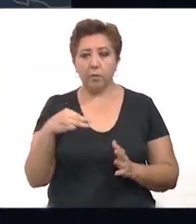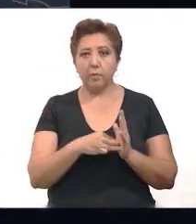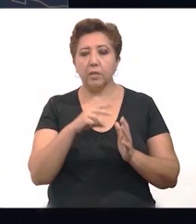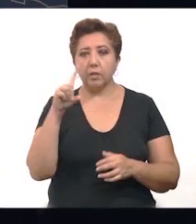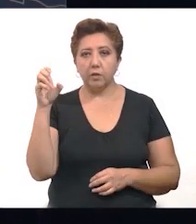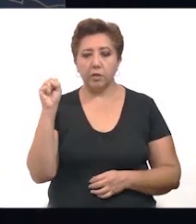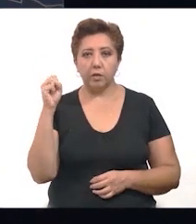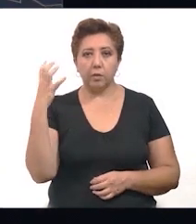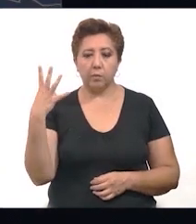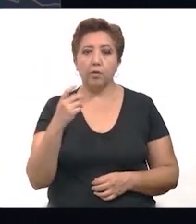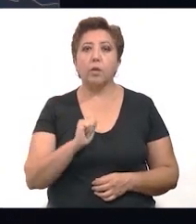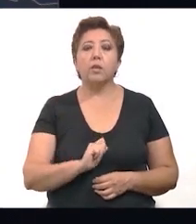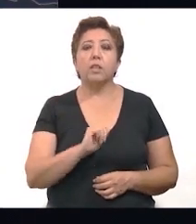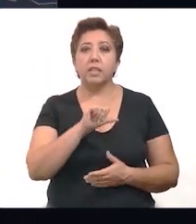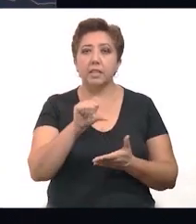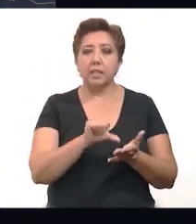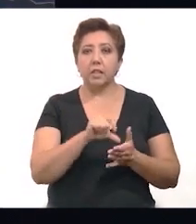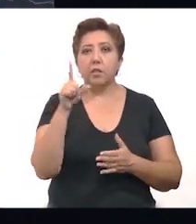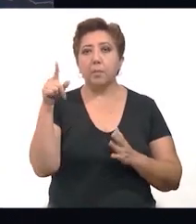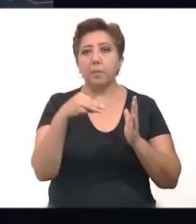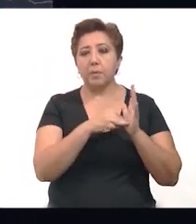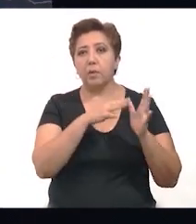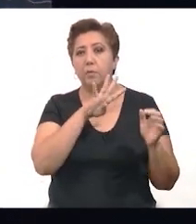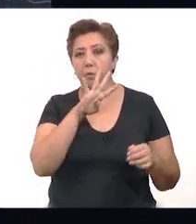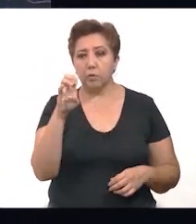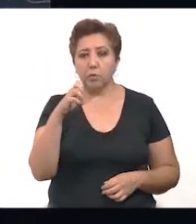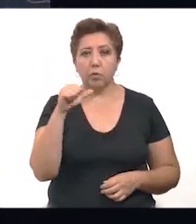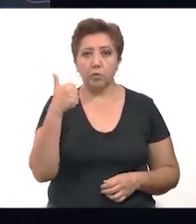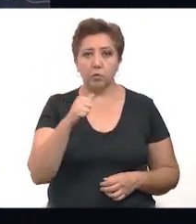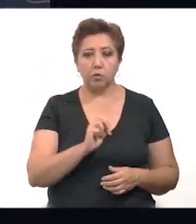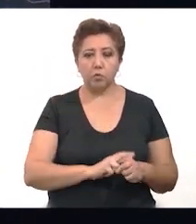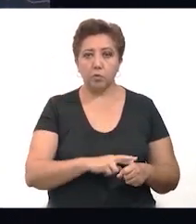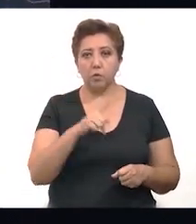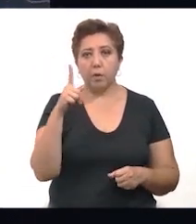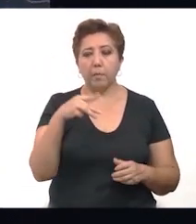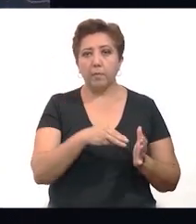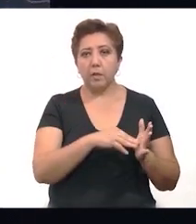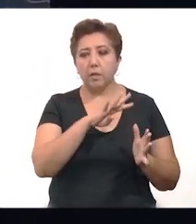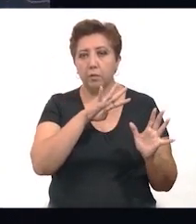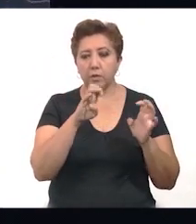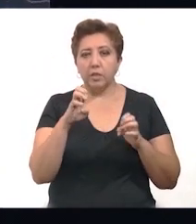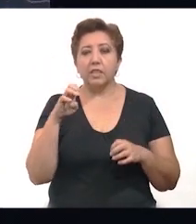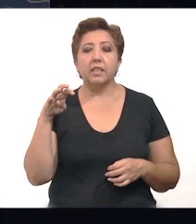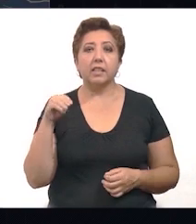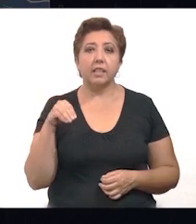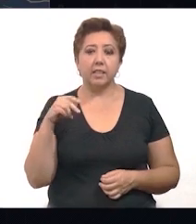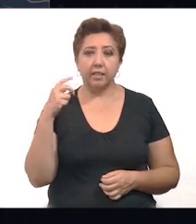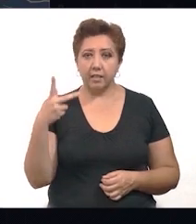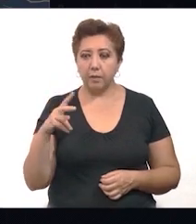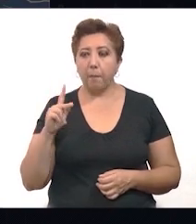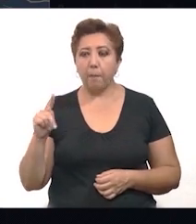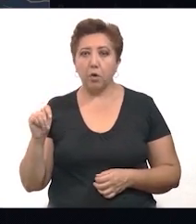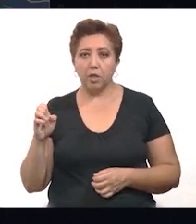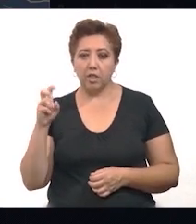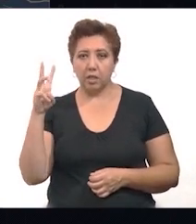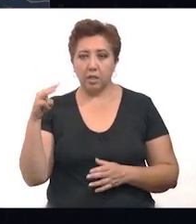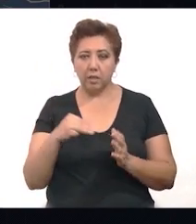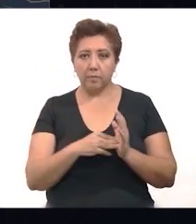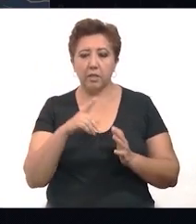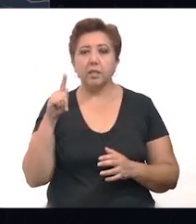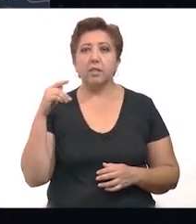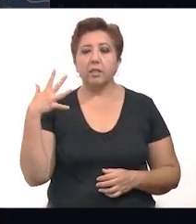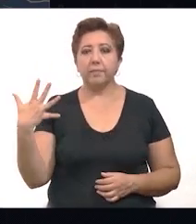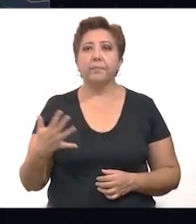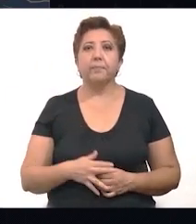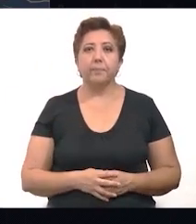4,164, en la zona centro 1,411, en la zona sur 1,973 y en la zona poniente 3